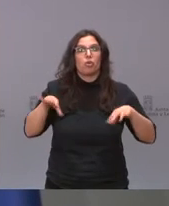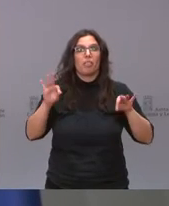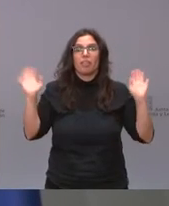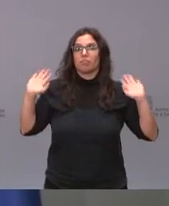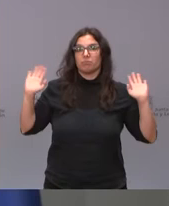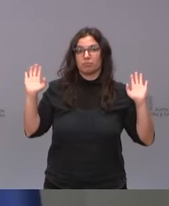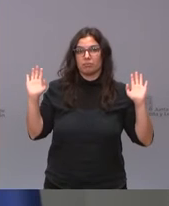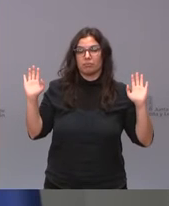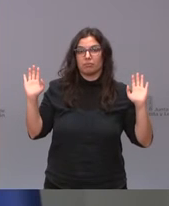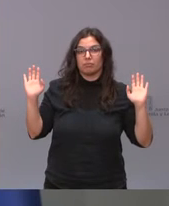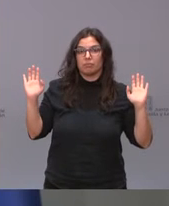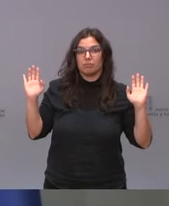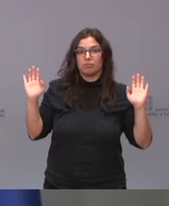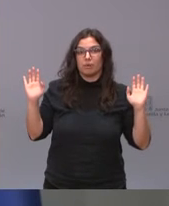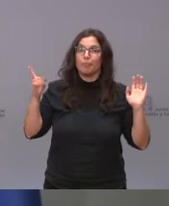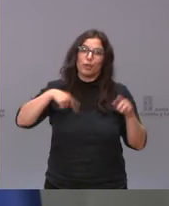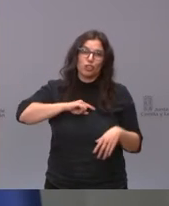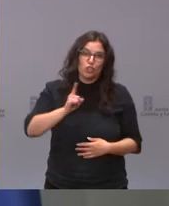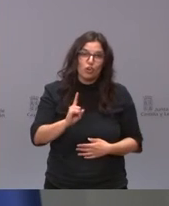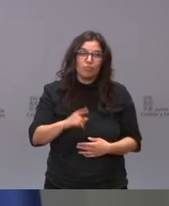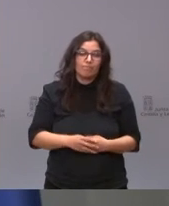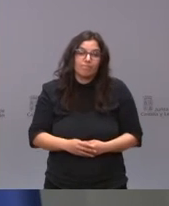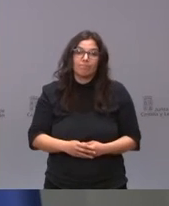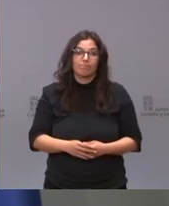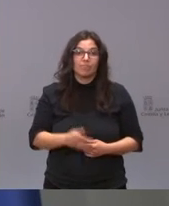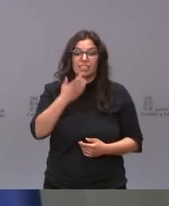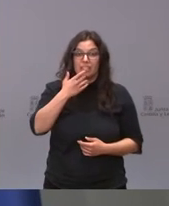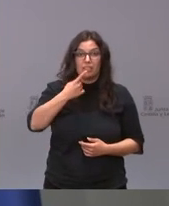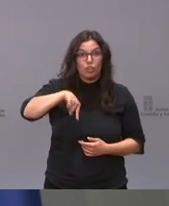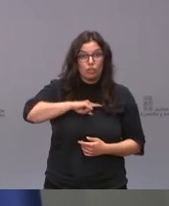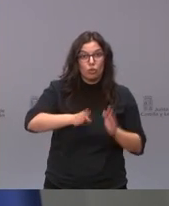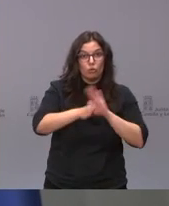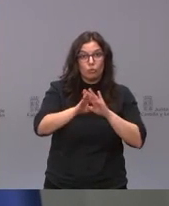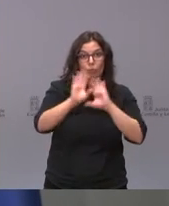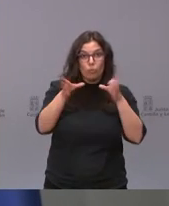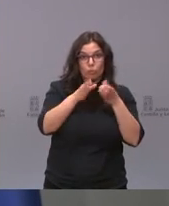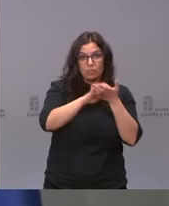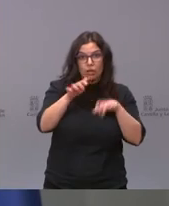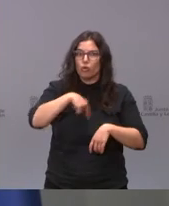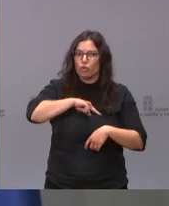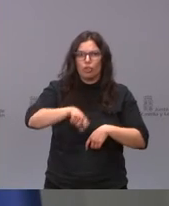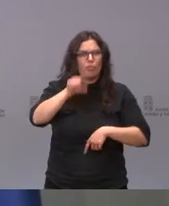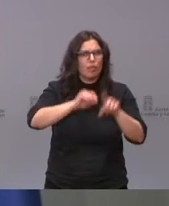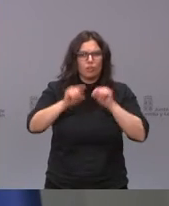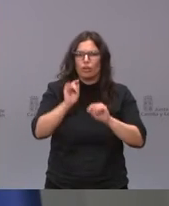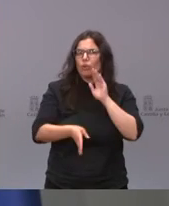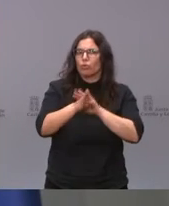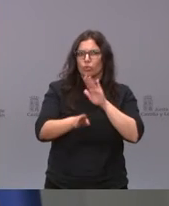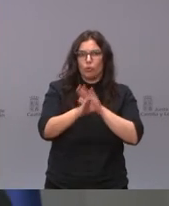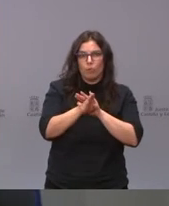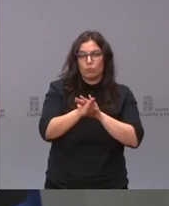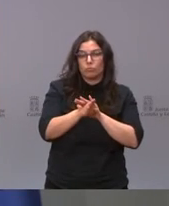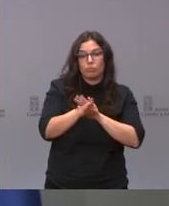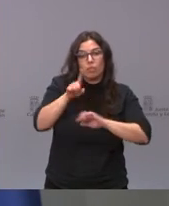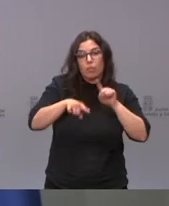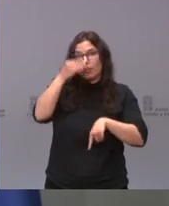pero nosotros no estamos en ese grupo nosotros mientras estemos aquí tomaremos decisiones que pensamos tenemos que tomar para